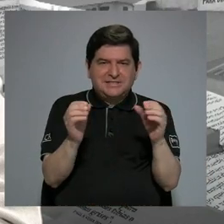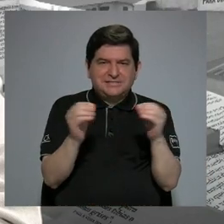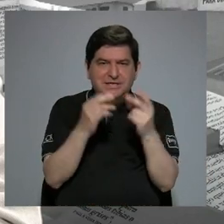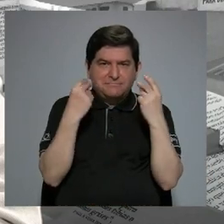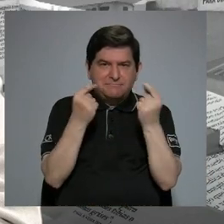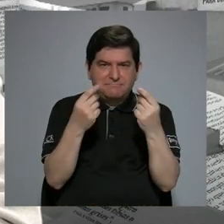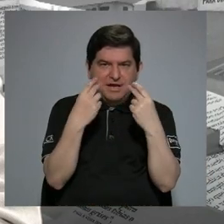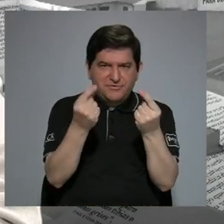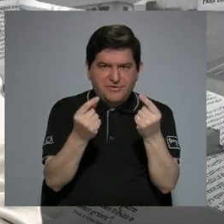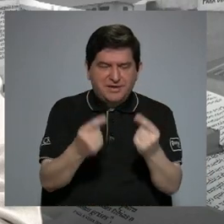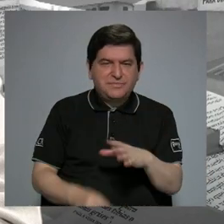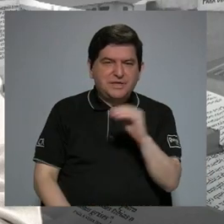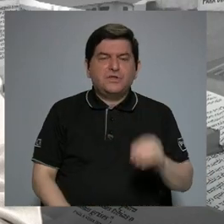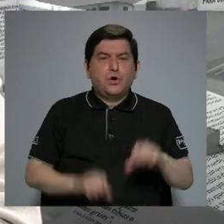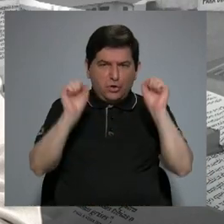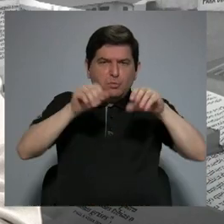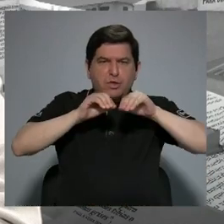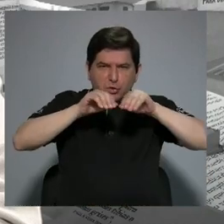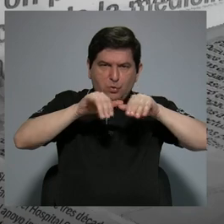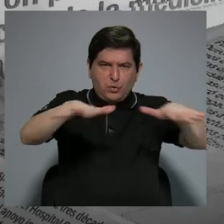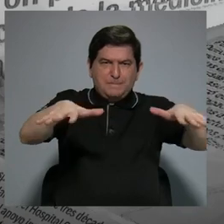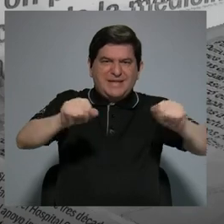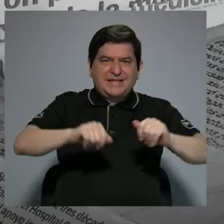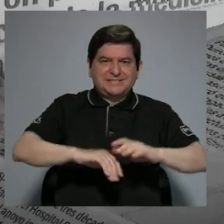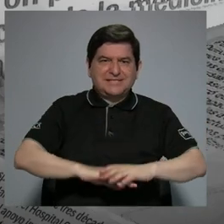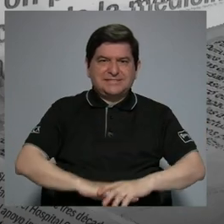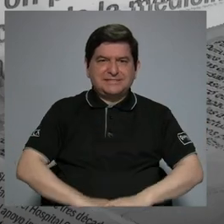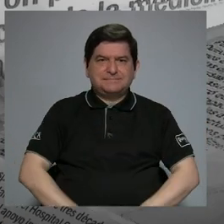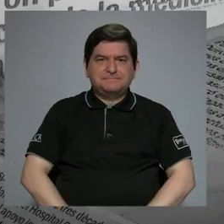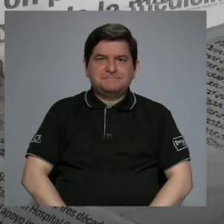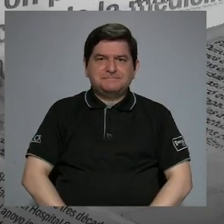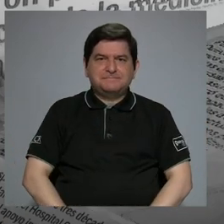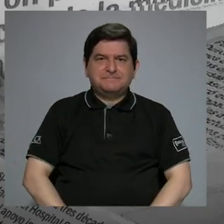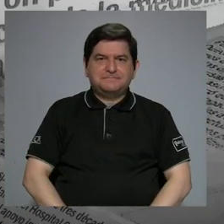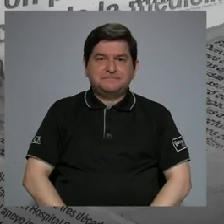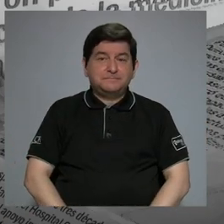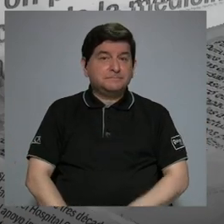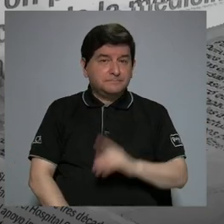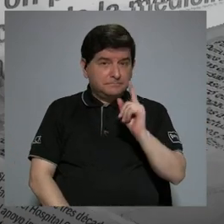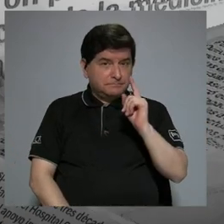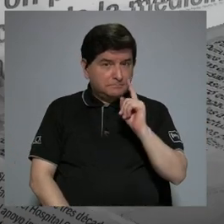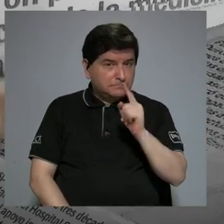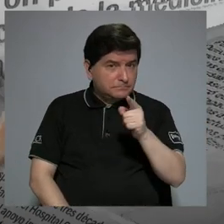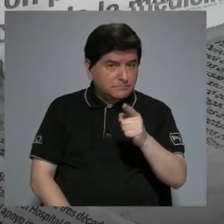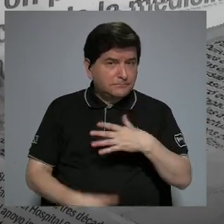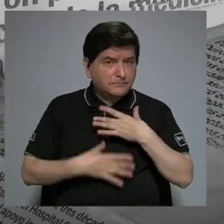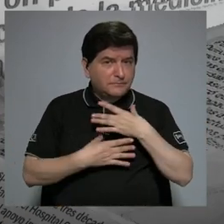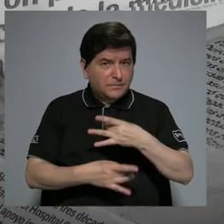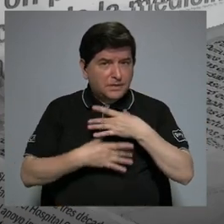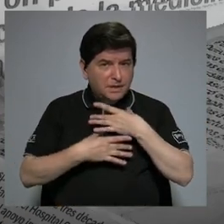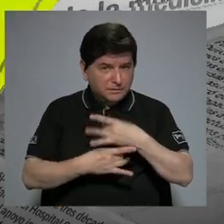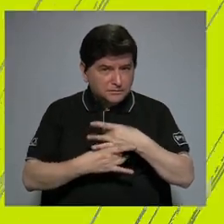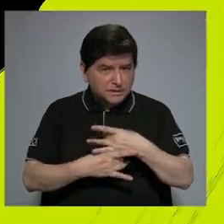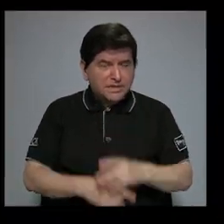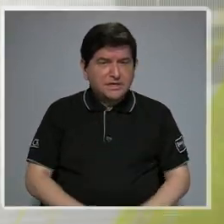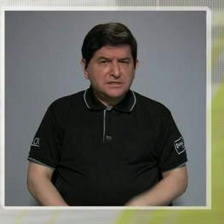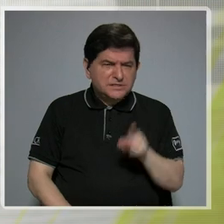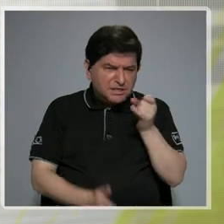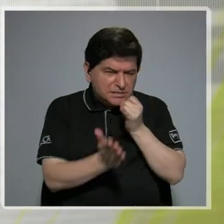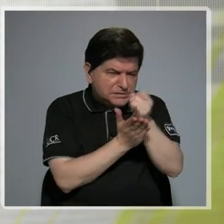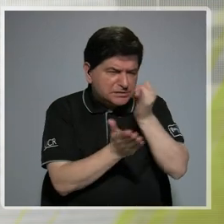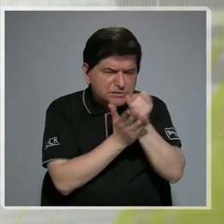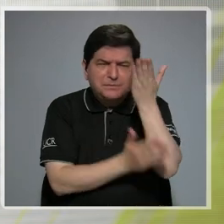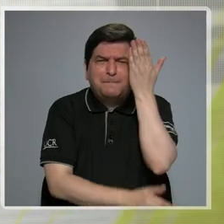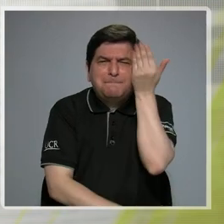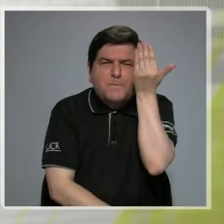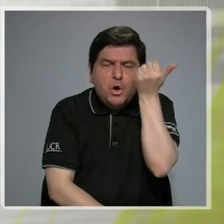rápido y que puede formar metástasis. ¿Por qué es que usted se interesa por esa línea de investigación?